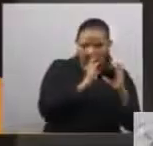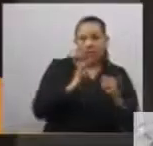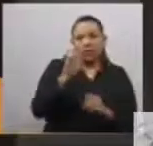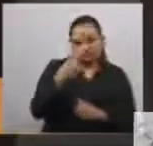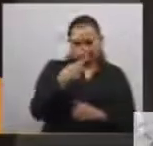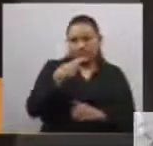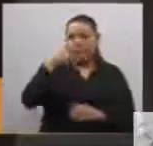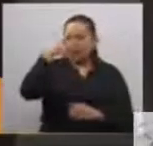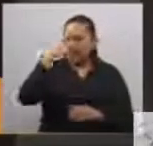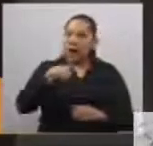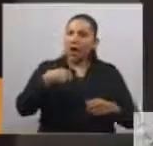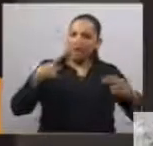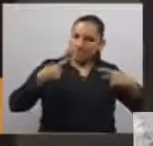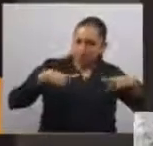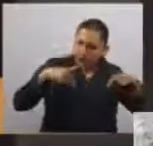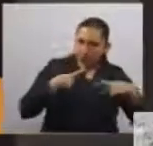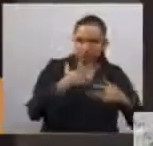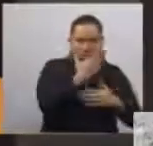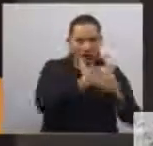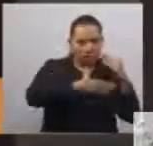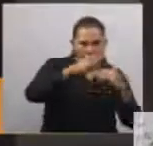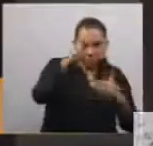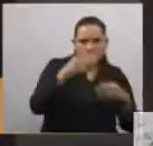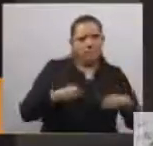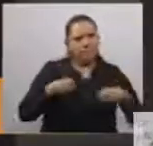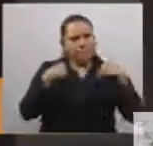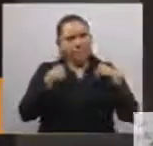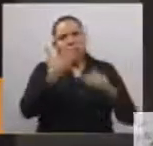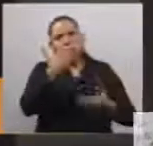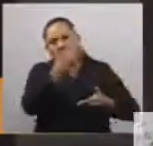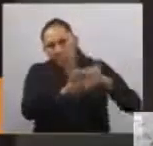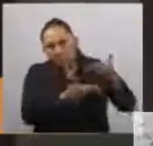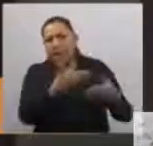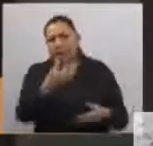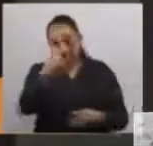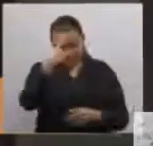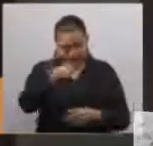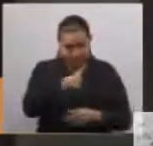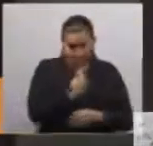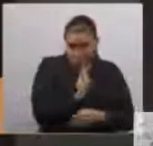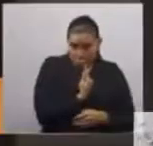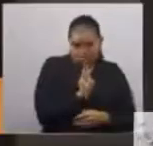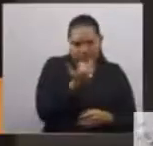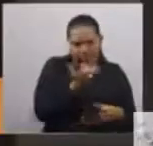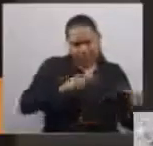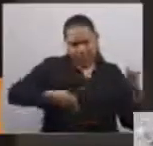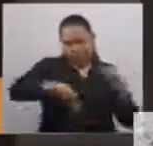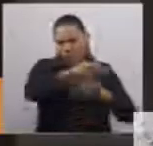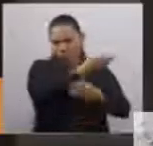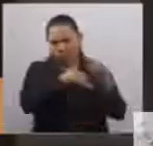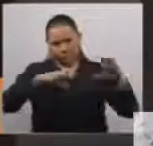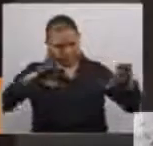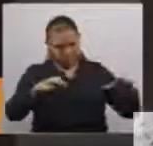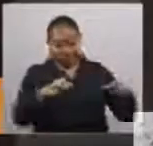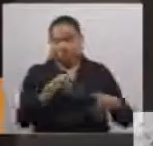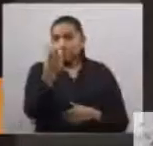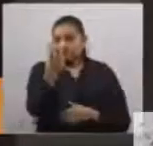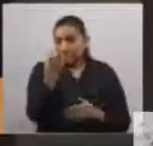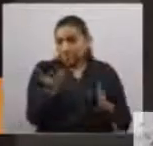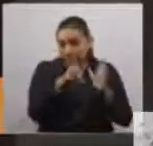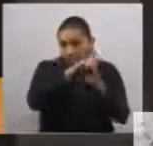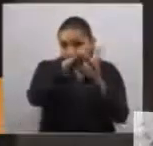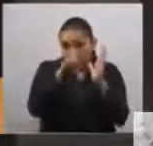como colectivo. Esta reforma puede ser una de las más trascendentes en la legislatura de la paridad,